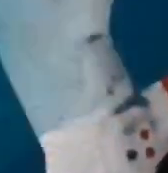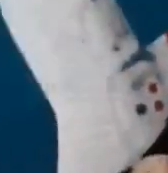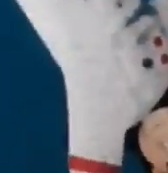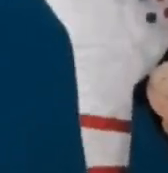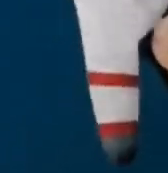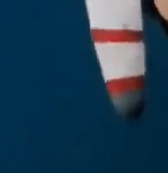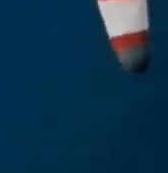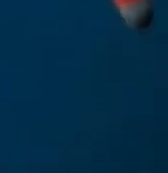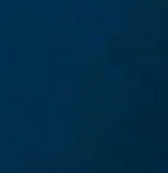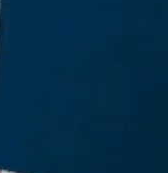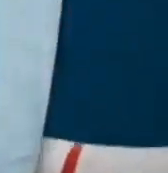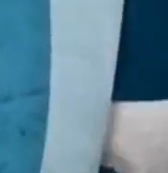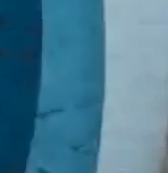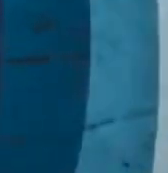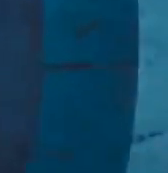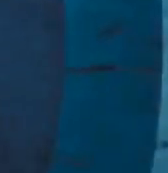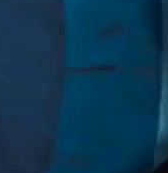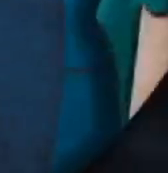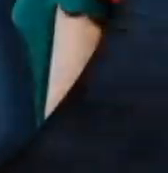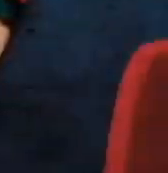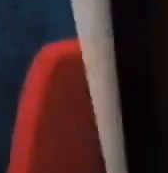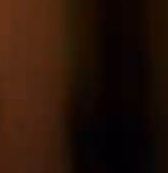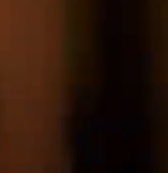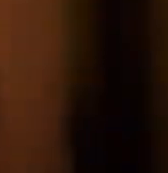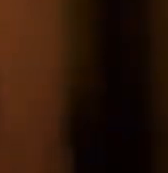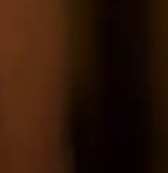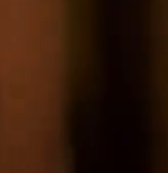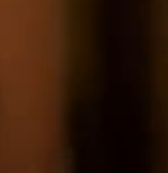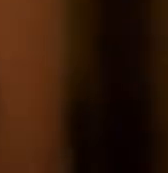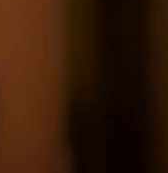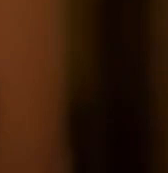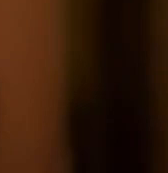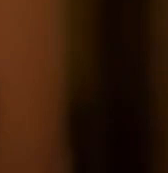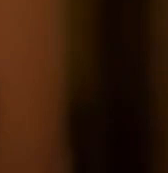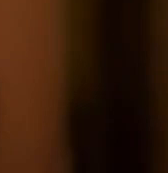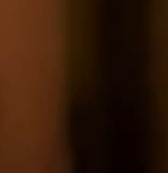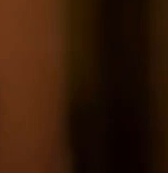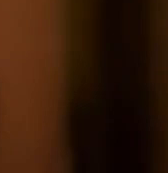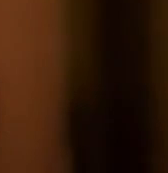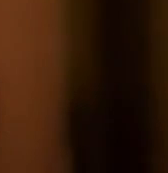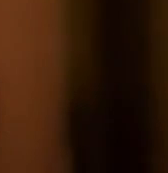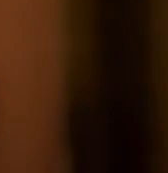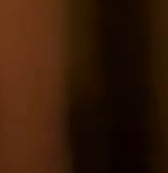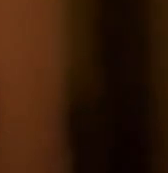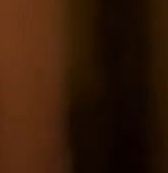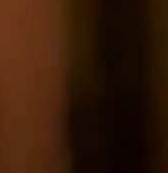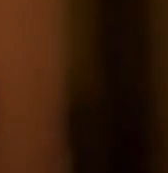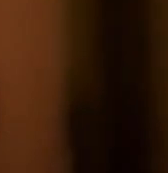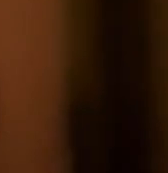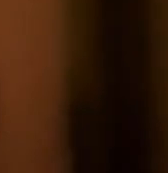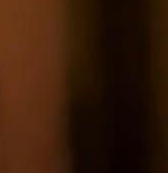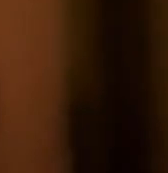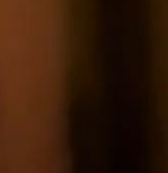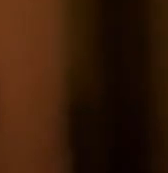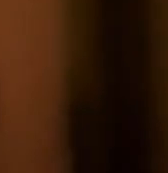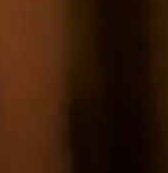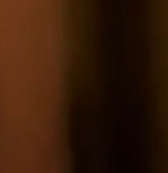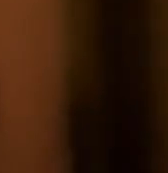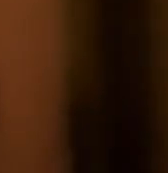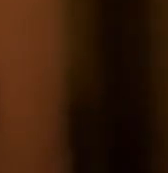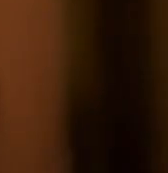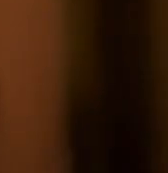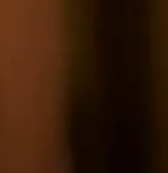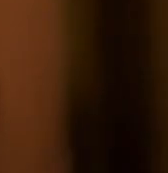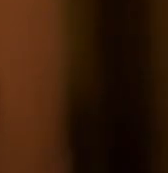ha desaparecido un libro y necesito encontrarlo. ¿Quieres saber qué sigue? Ahora que toca quedarnos en casa para cuidar de